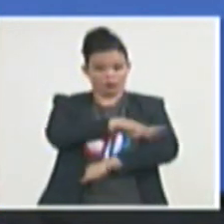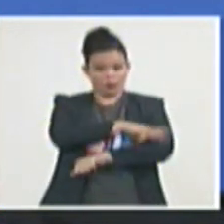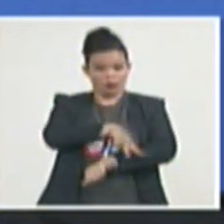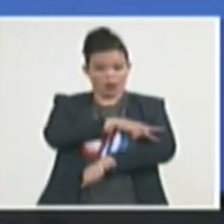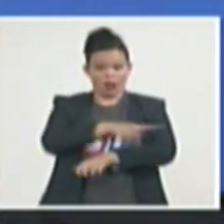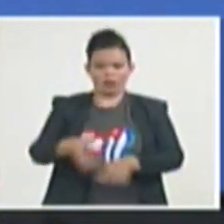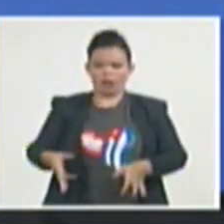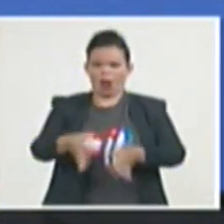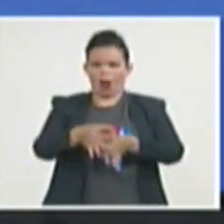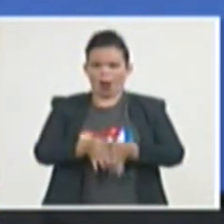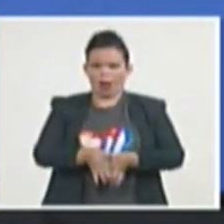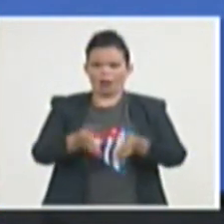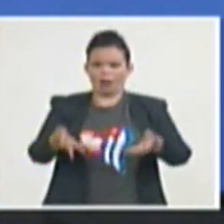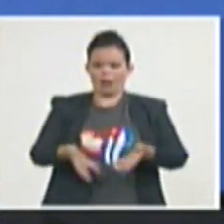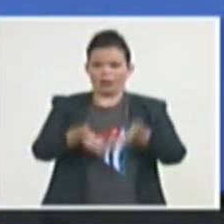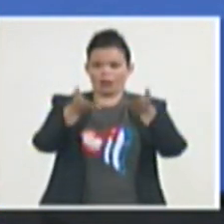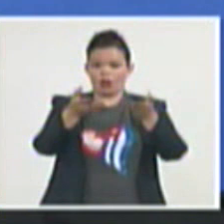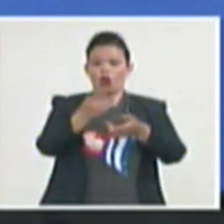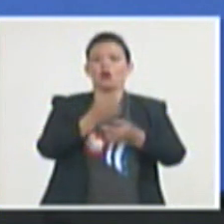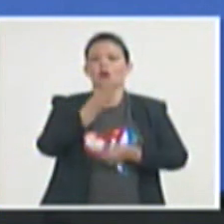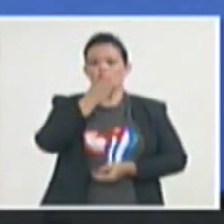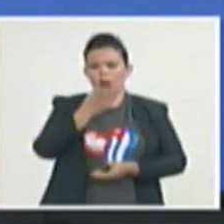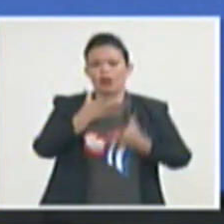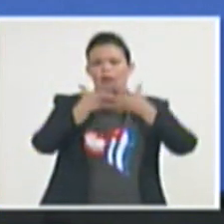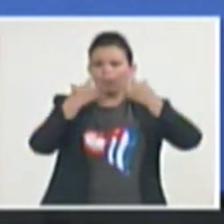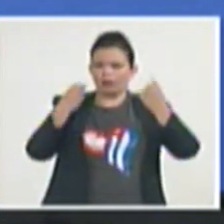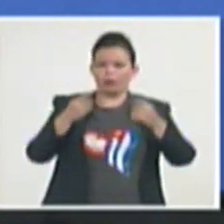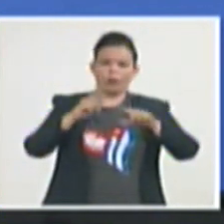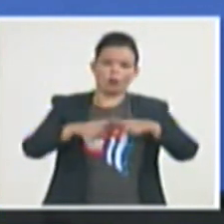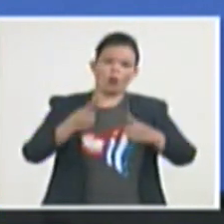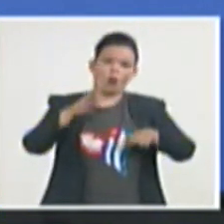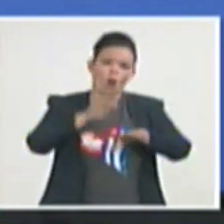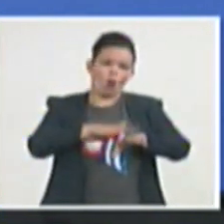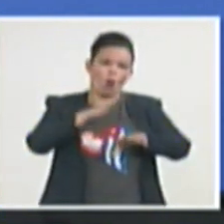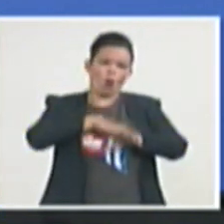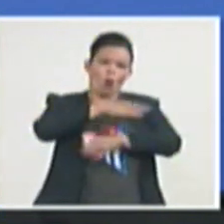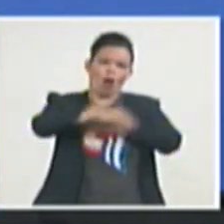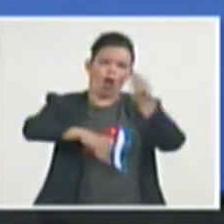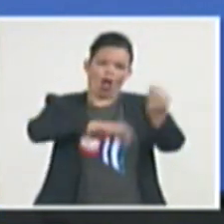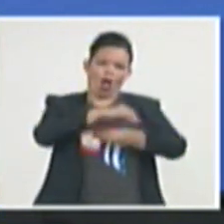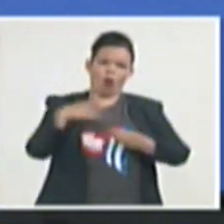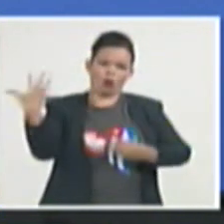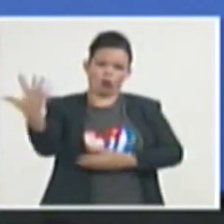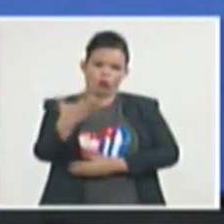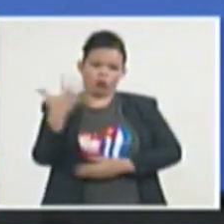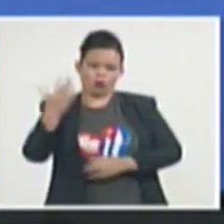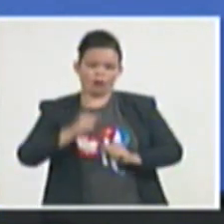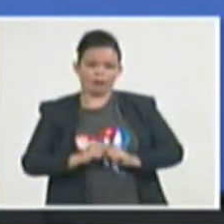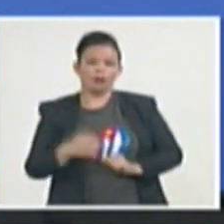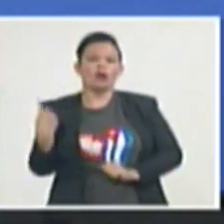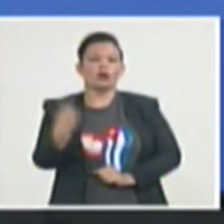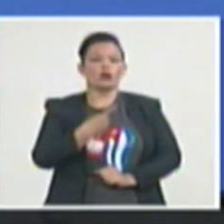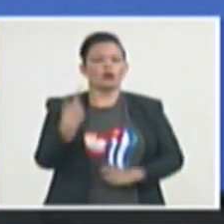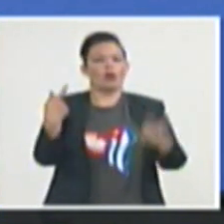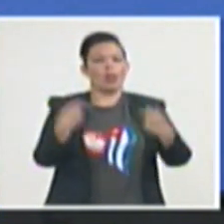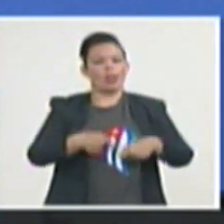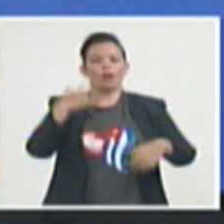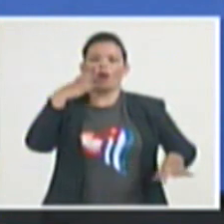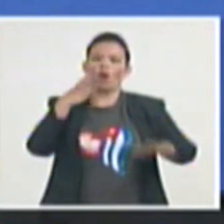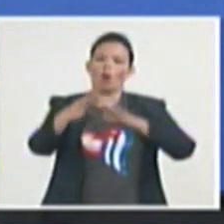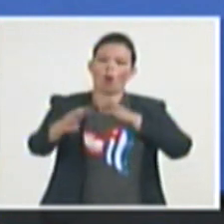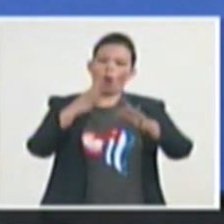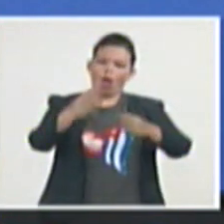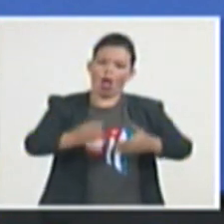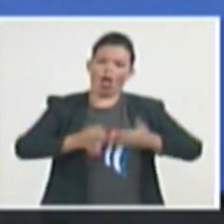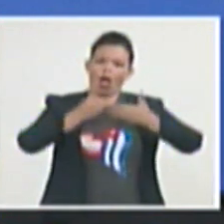primeros en desaparecer como consecuencia del cambio climático. Hablemos y hagamos lo que nos toca por evitarlo, mientras esa